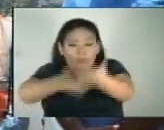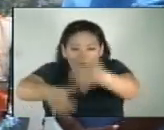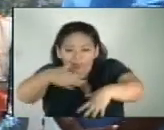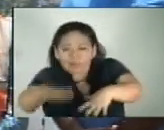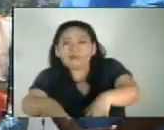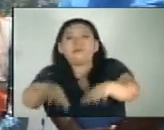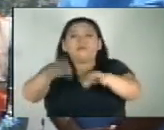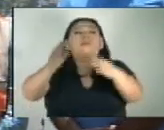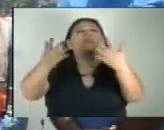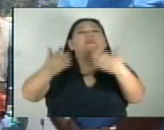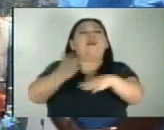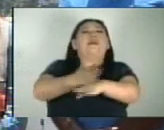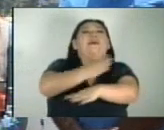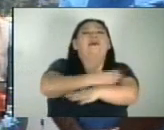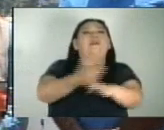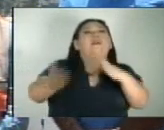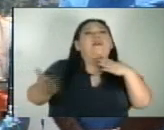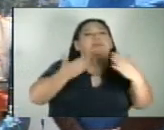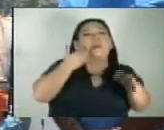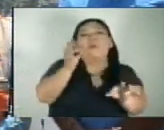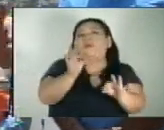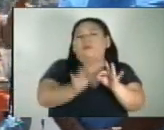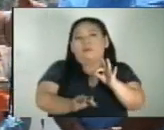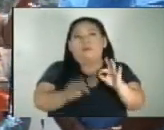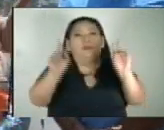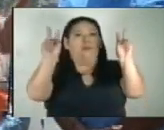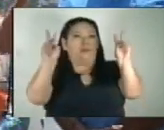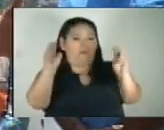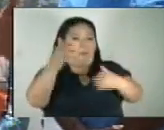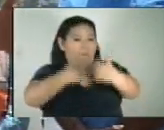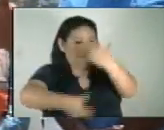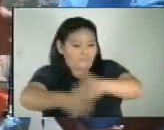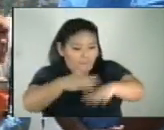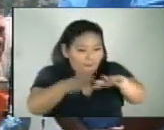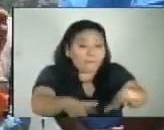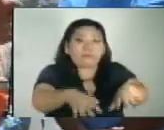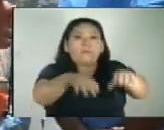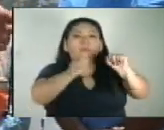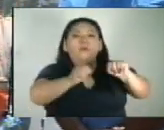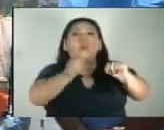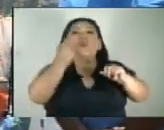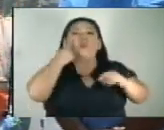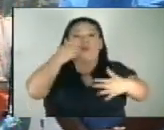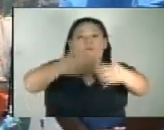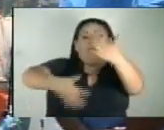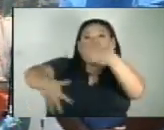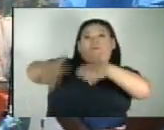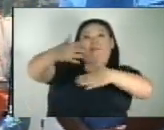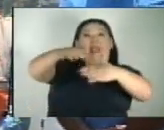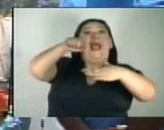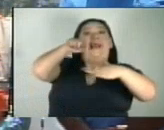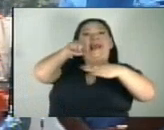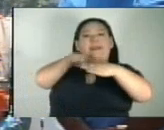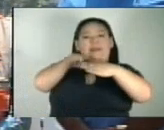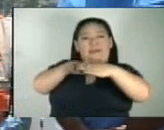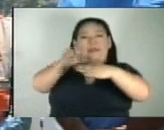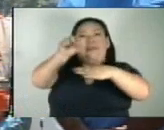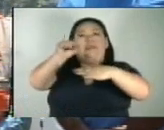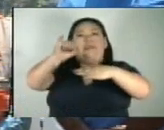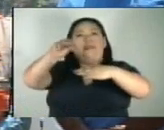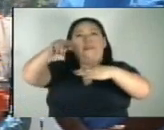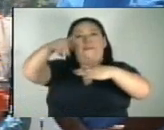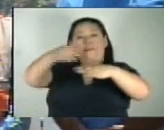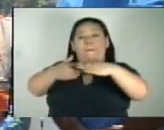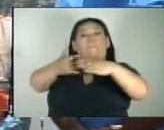nos hemos ocupado de comentarles que los rescates simples son los que se producen de la llamada reventación o de la rompiente de